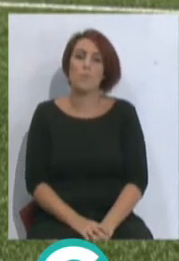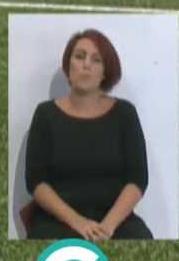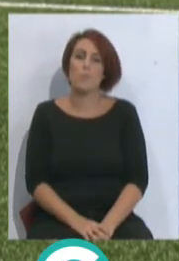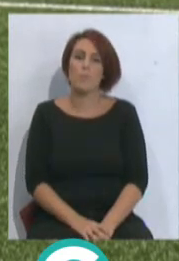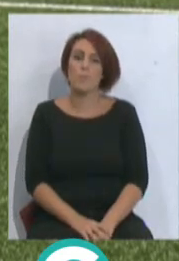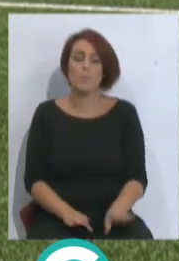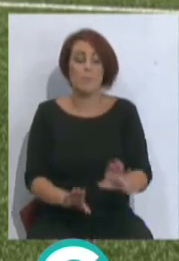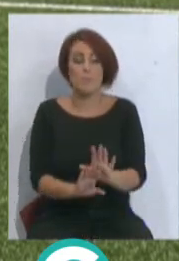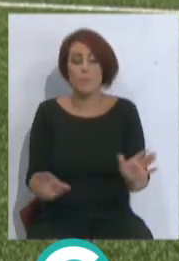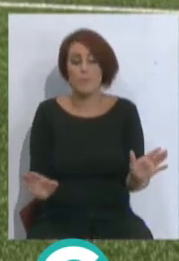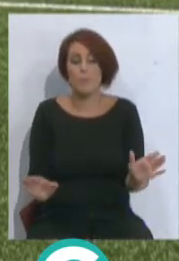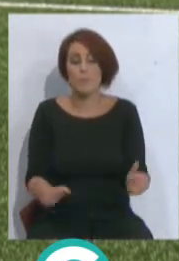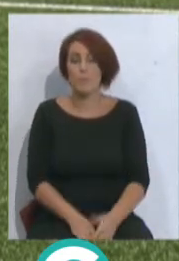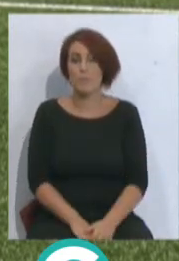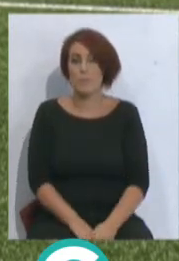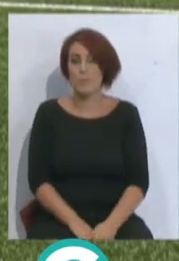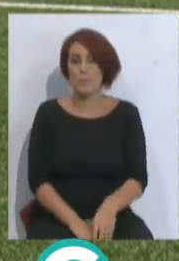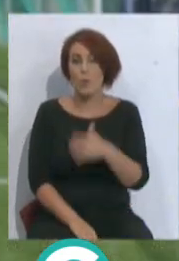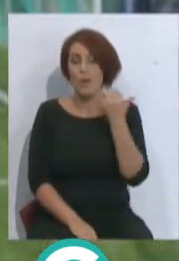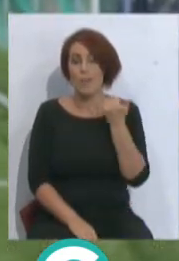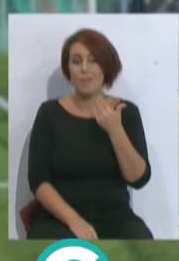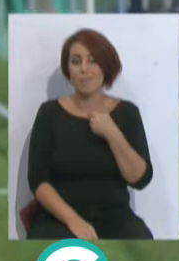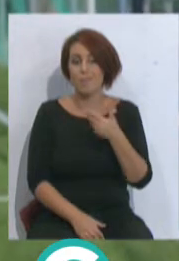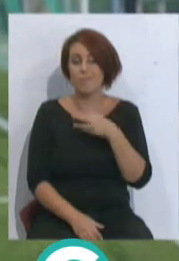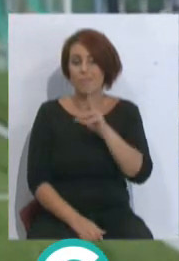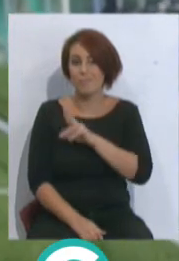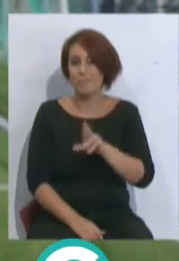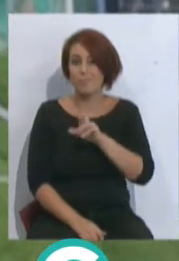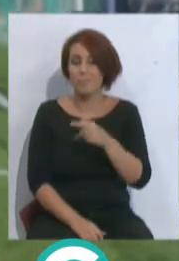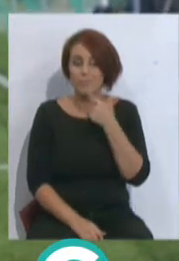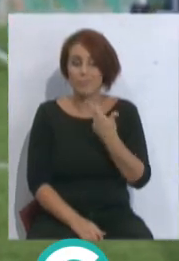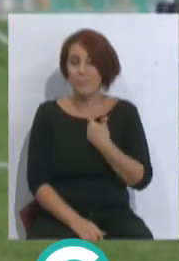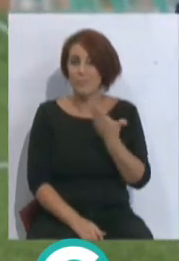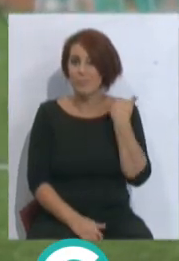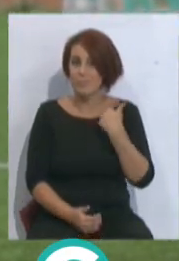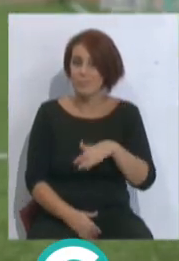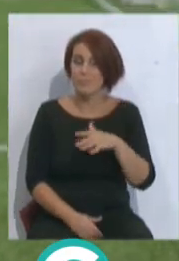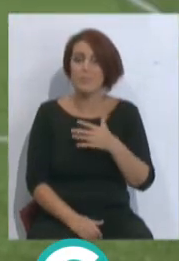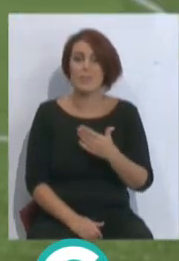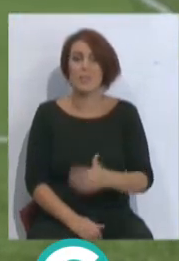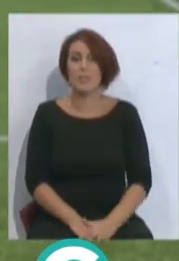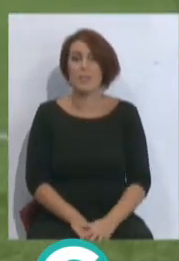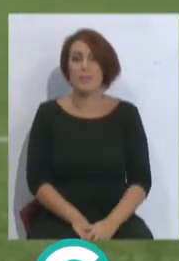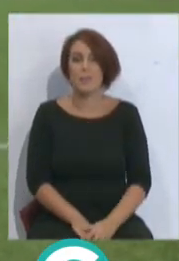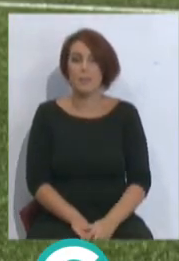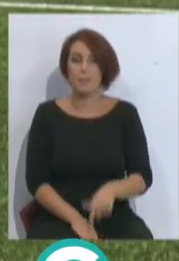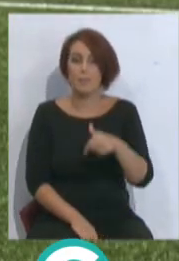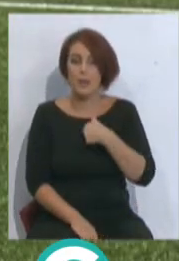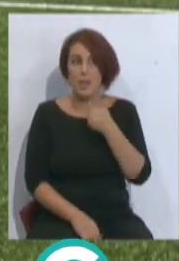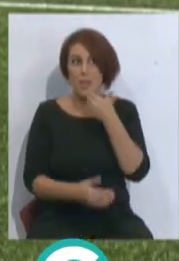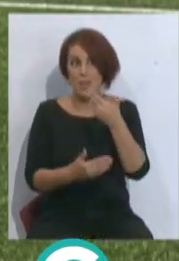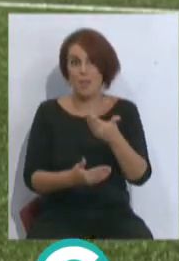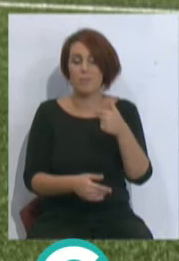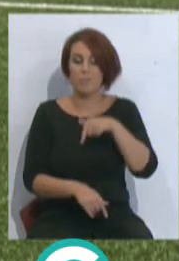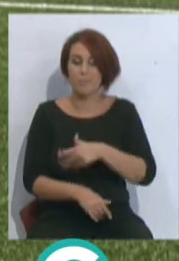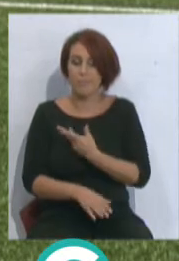Y nada, que ojalá se den muchos más. Sí, como he dicho antes, gracias a él he hecho aquí y al